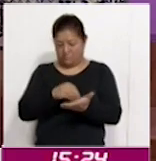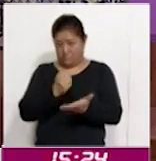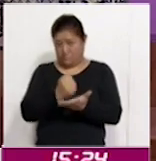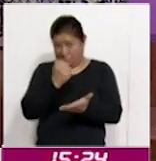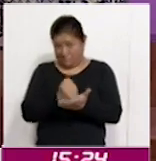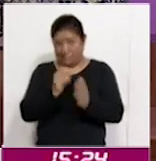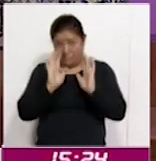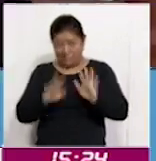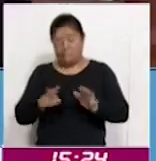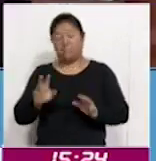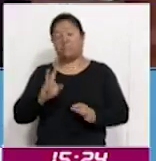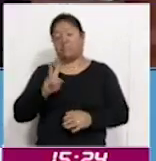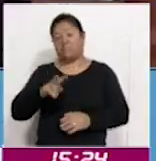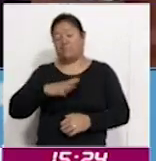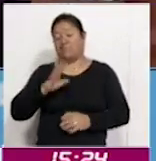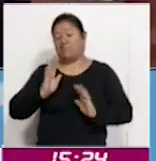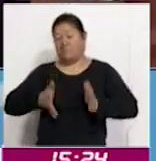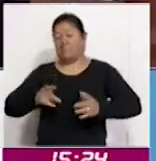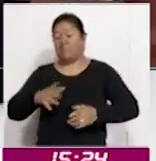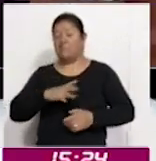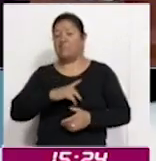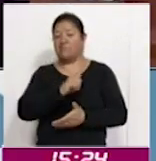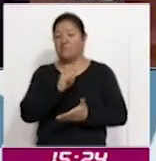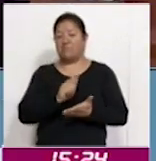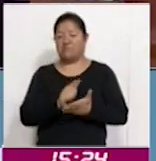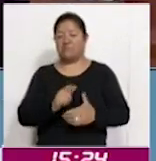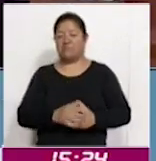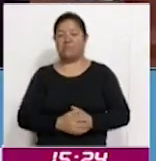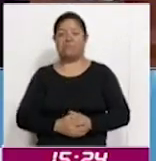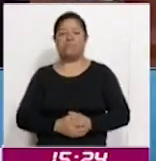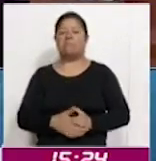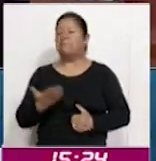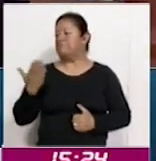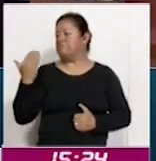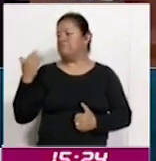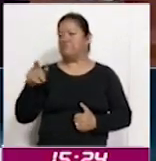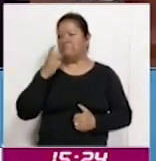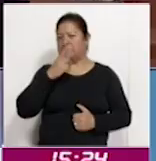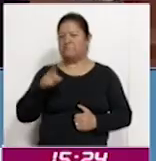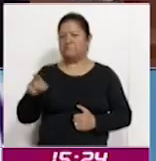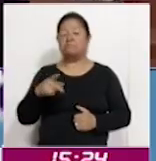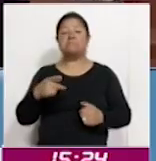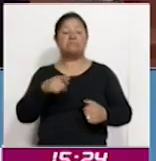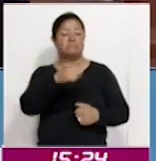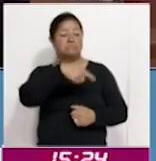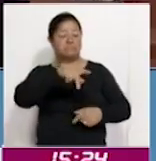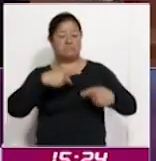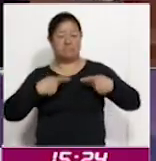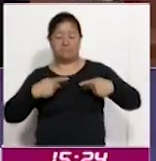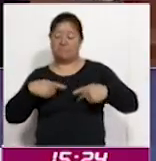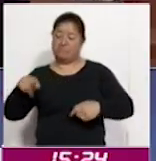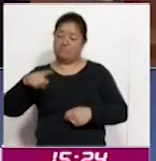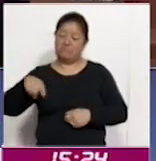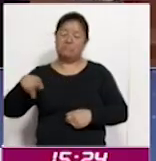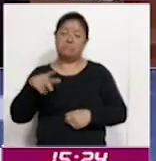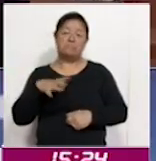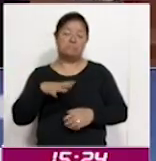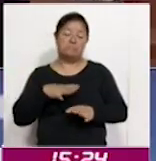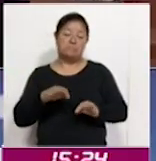mandata la legislación. Nos comentaba hace unos instantes la participación de los votantes fue importante.